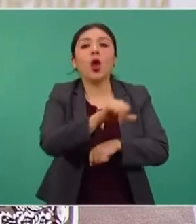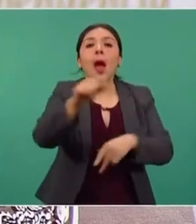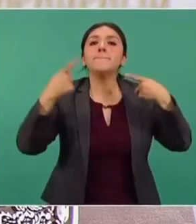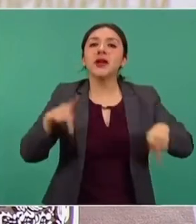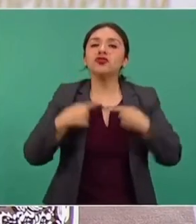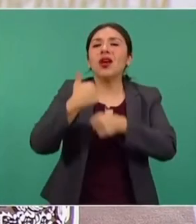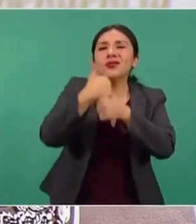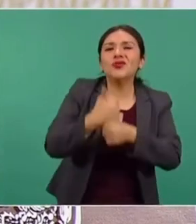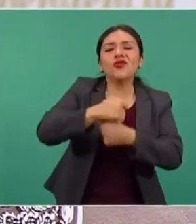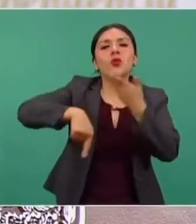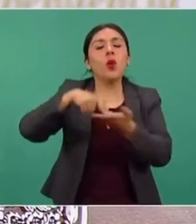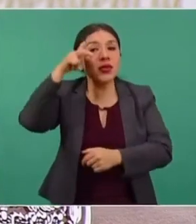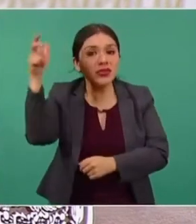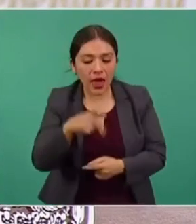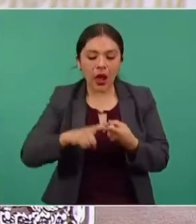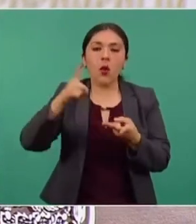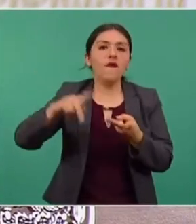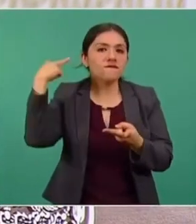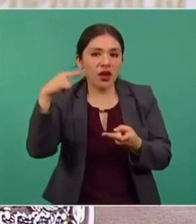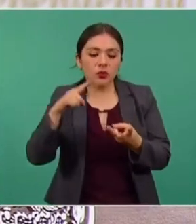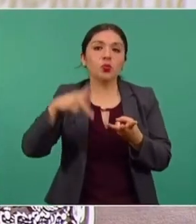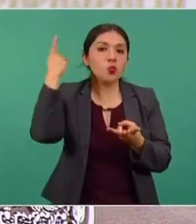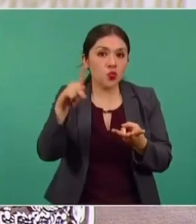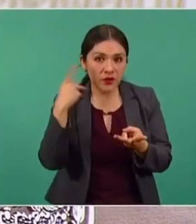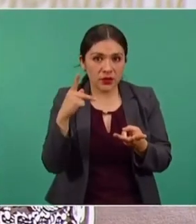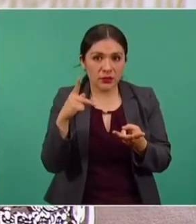a damnificados en Hidalgo, en Veracruz, en Puebla.